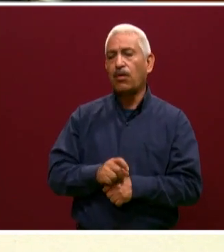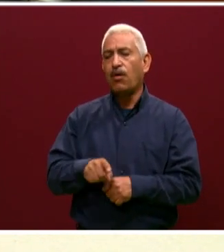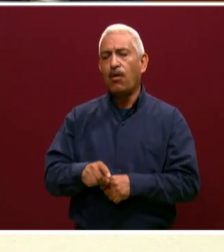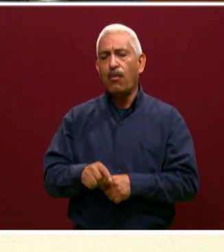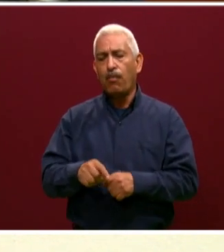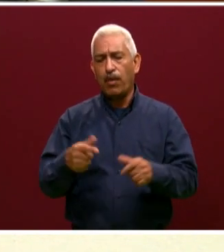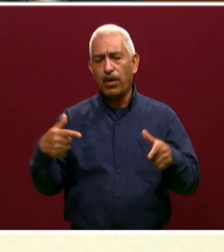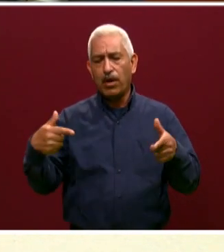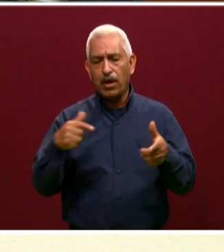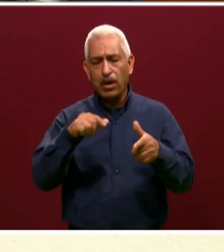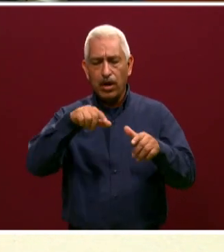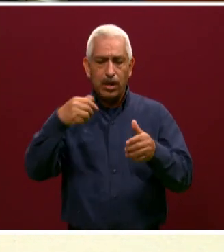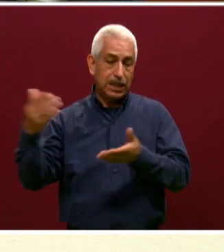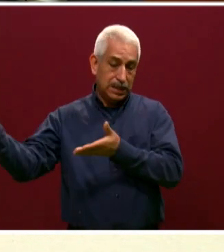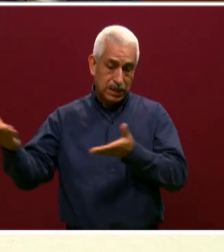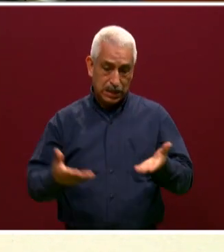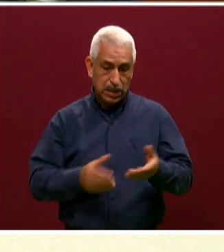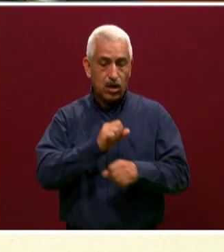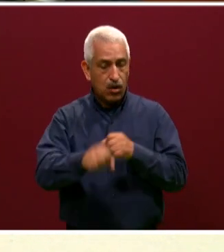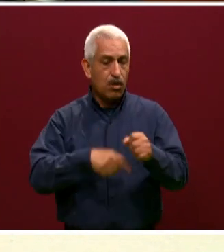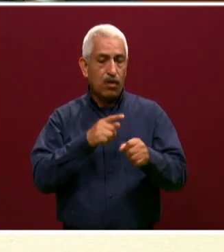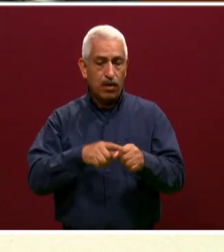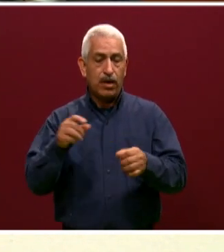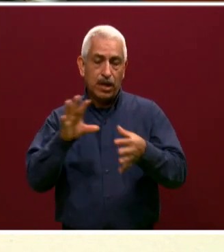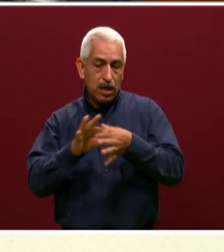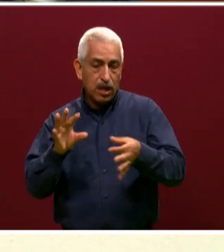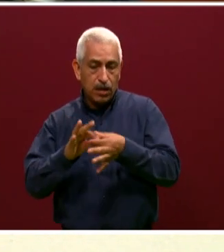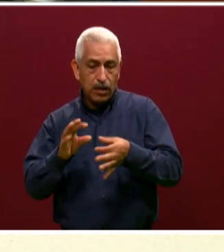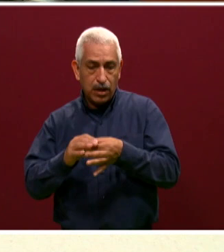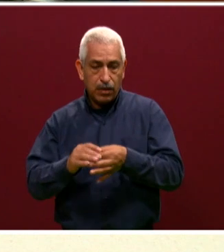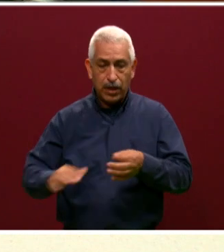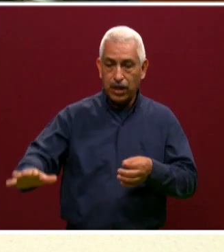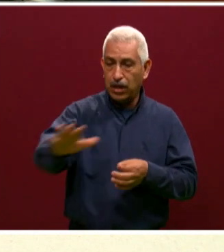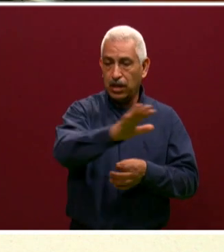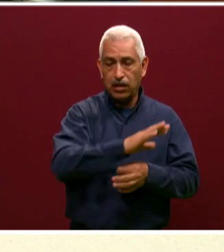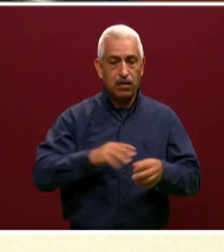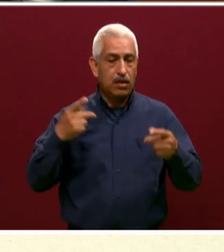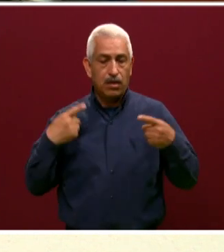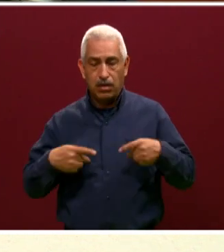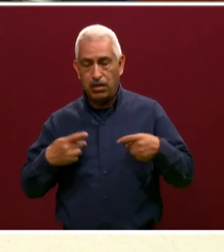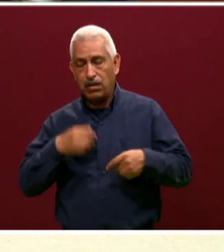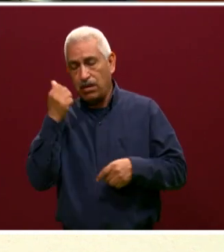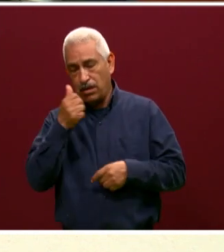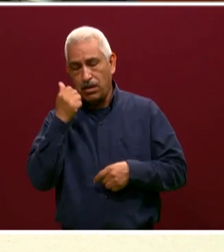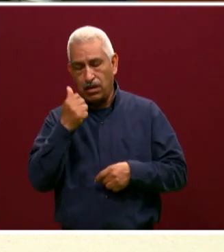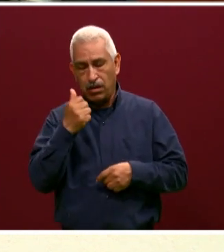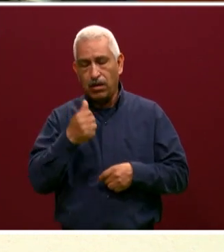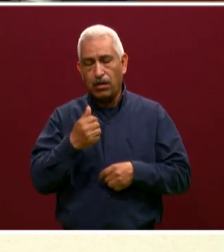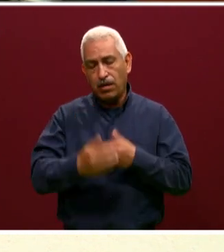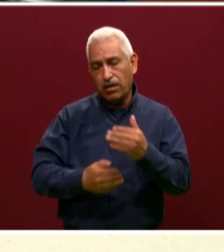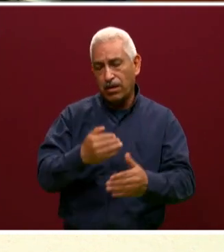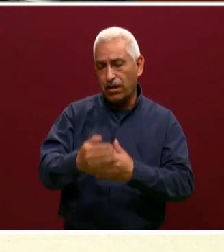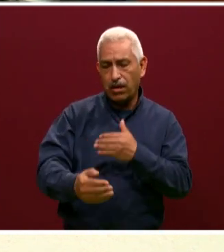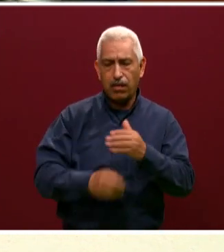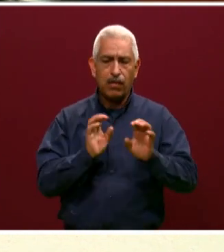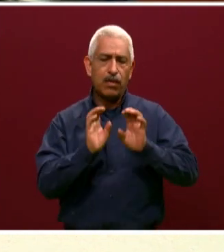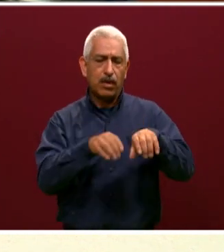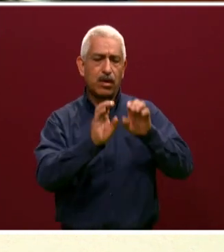espacio. Qué bueno que se abren para que la gente esté enterado de cuál es el proceso que vamos a llevar a partir de este